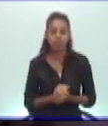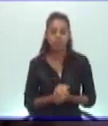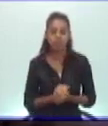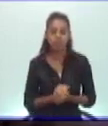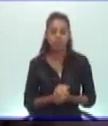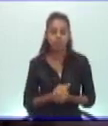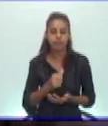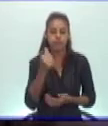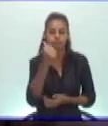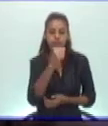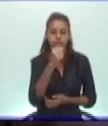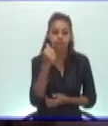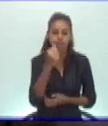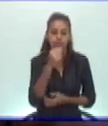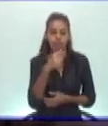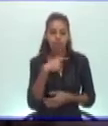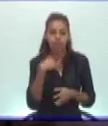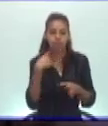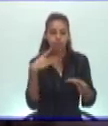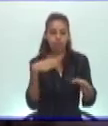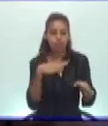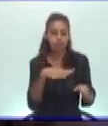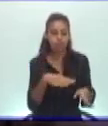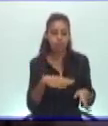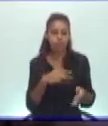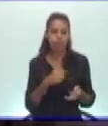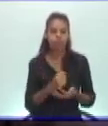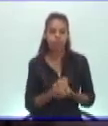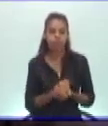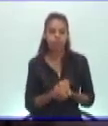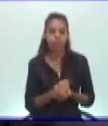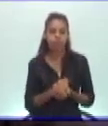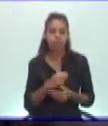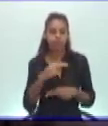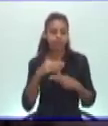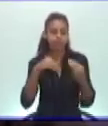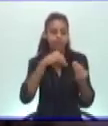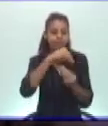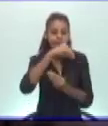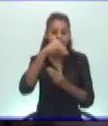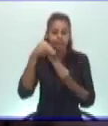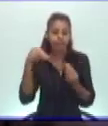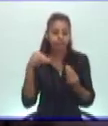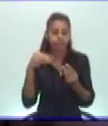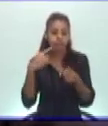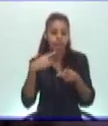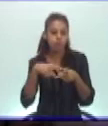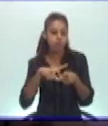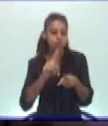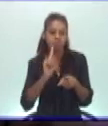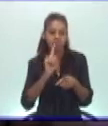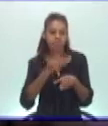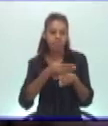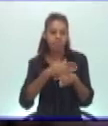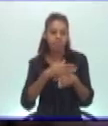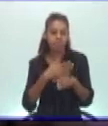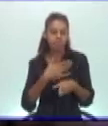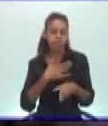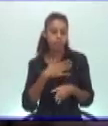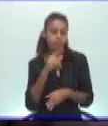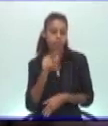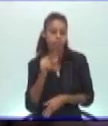El alcohol va a ser el final de tu vida y te has convertido en algo sin ningún sentido para ti mismo.